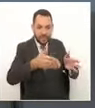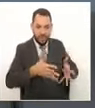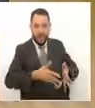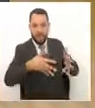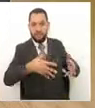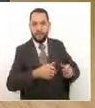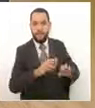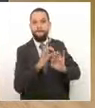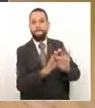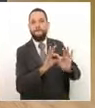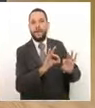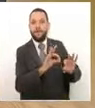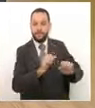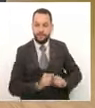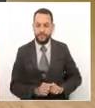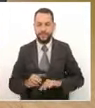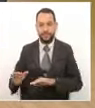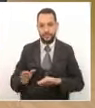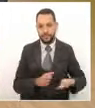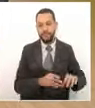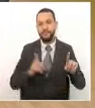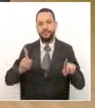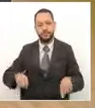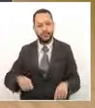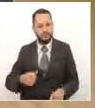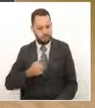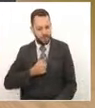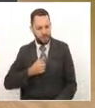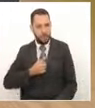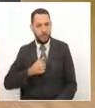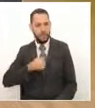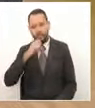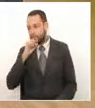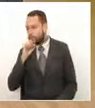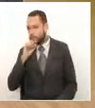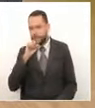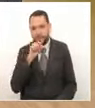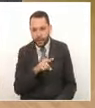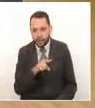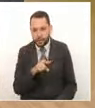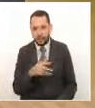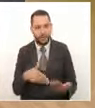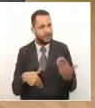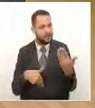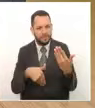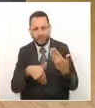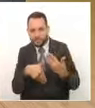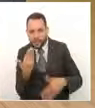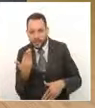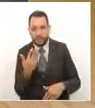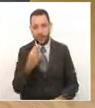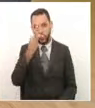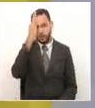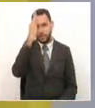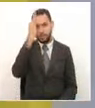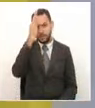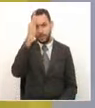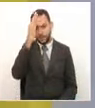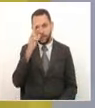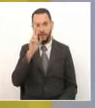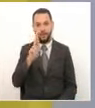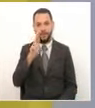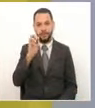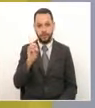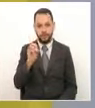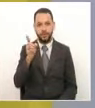doctor Javier Darío tengo que preguntarle necesariamente por el tema de la reapertura de la clínica Los Rosales y también me